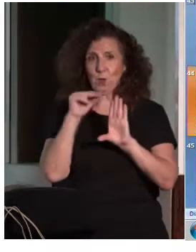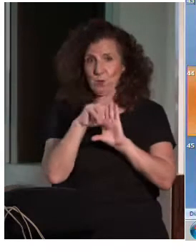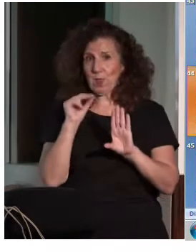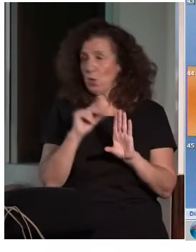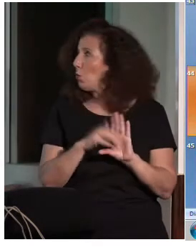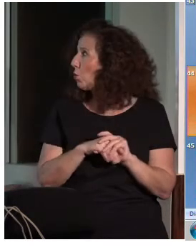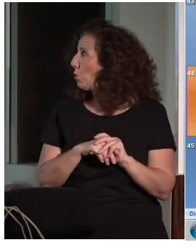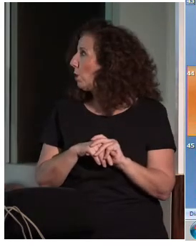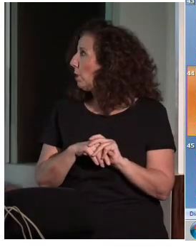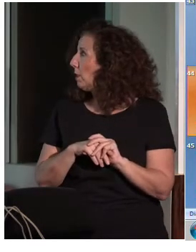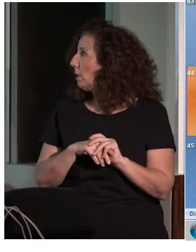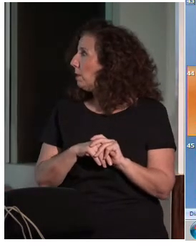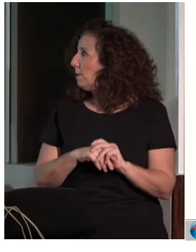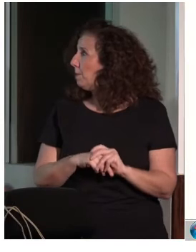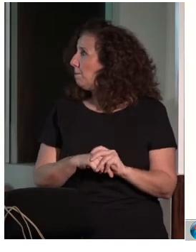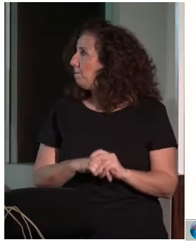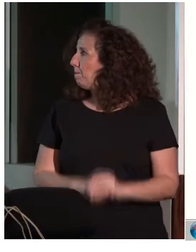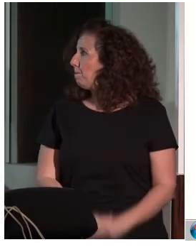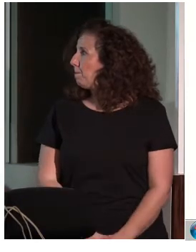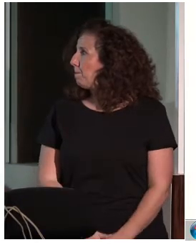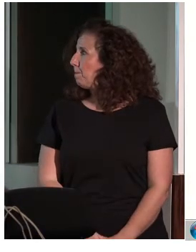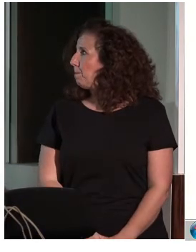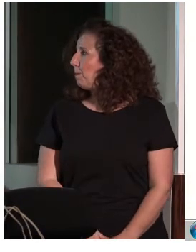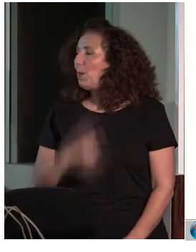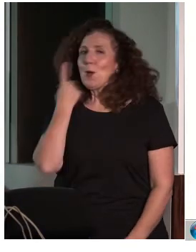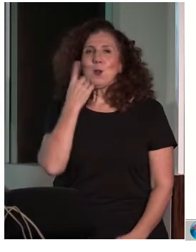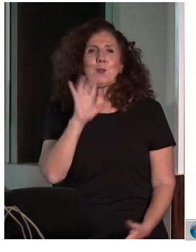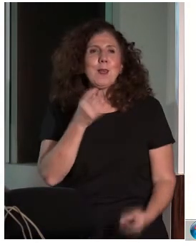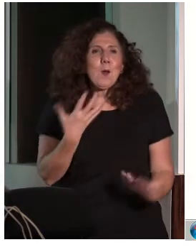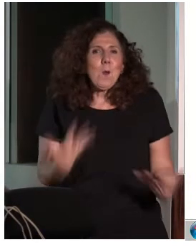No sé cuál os apetece ver.